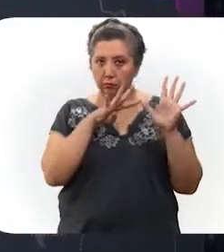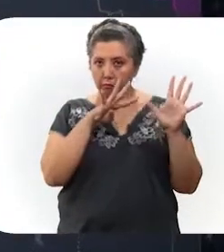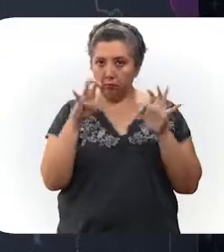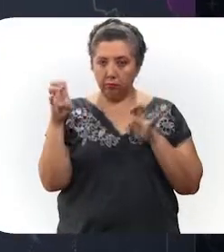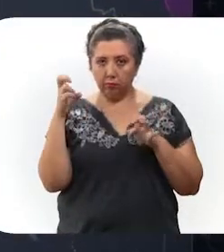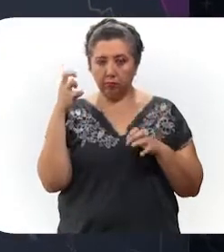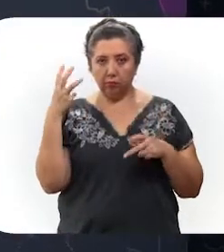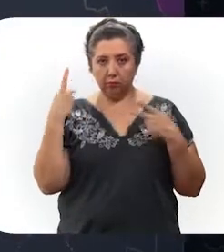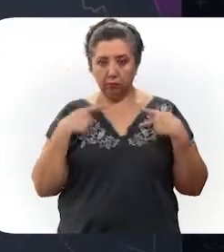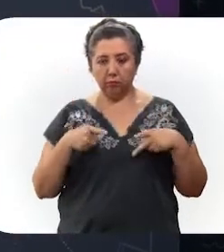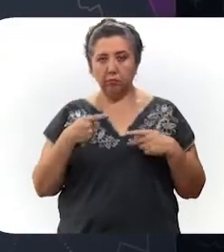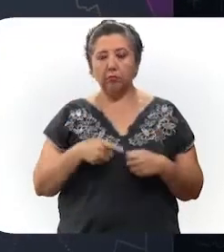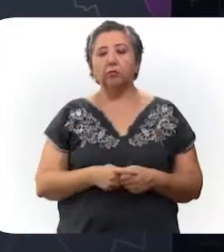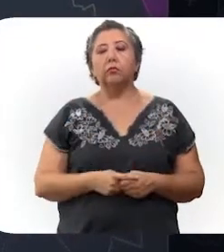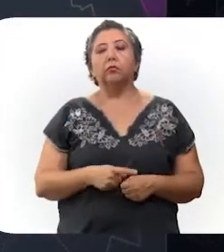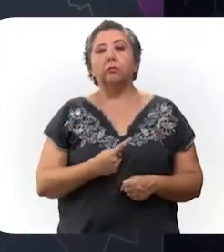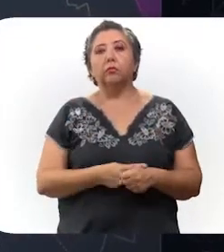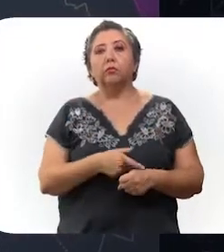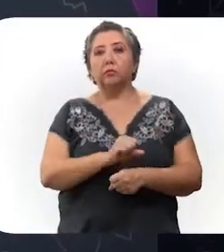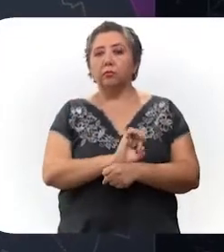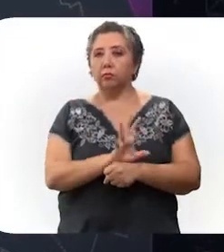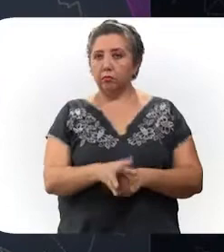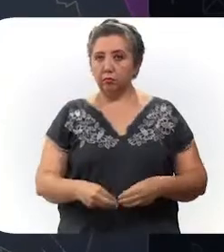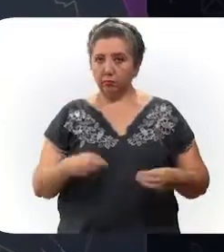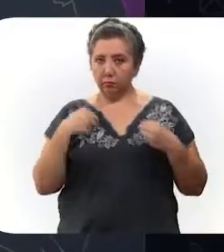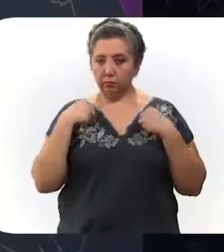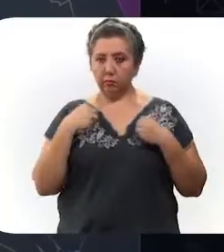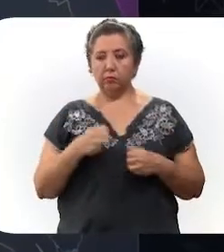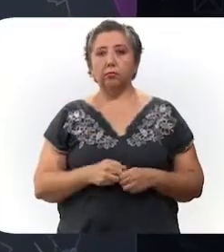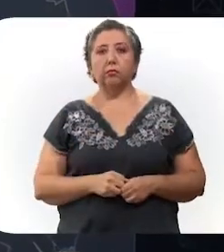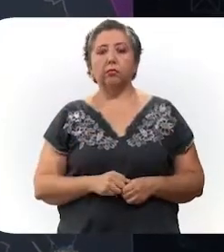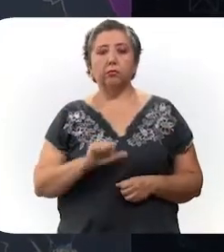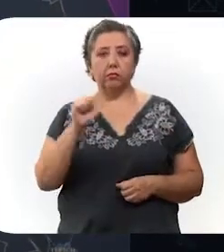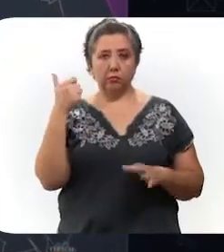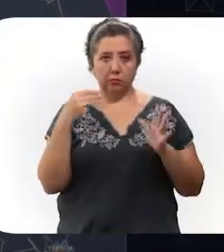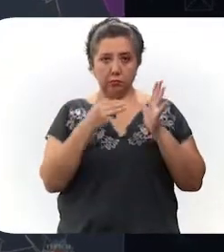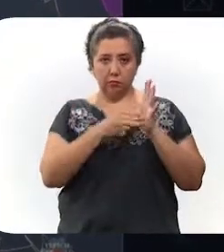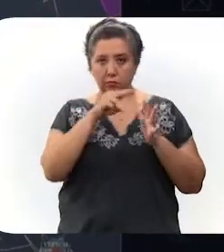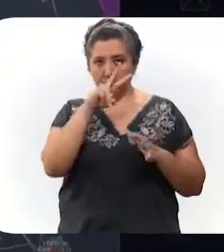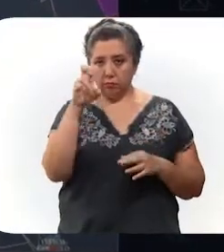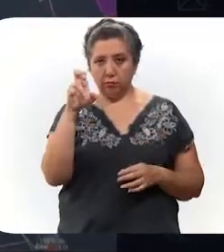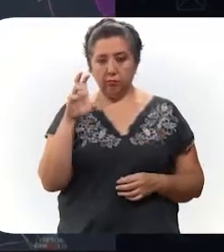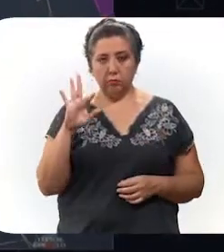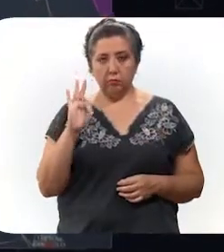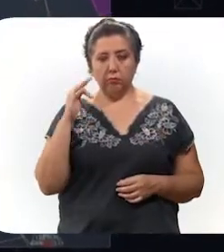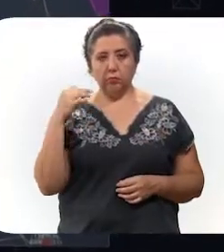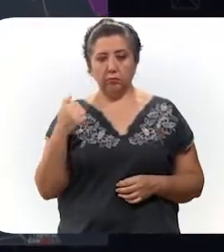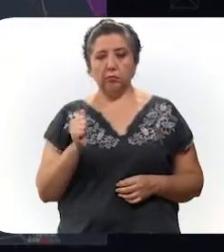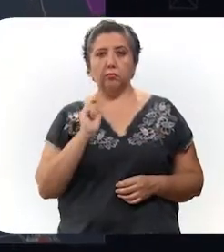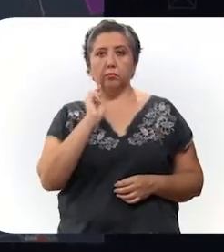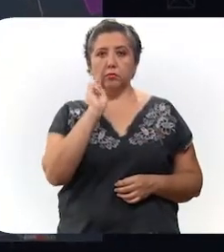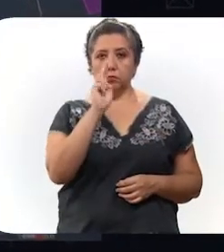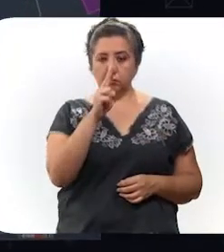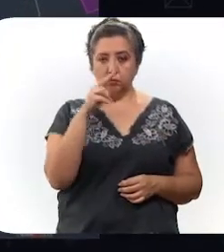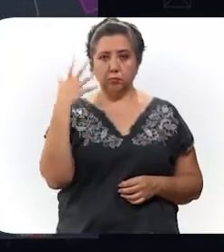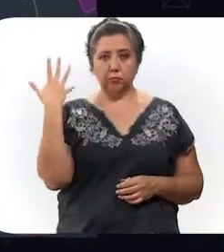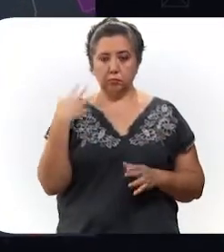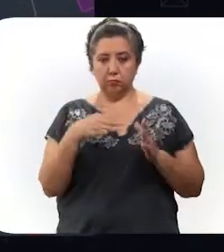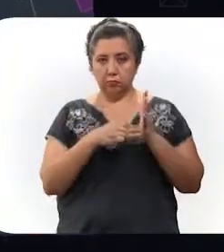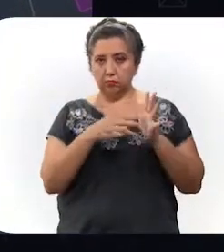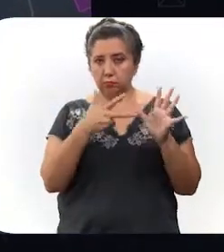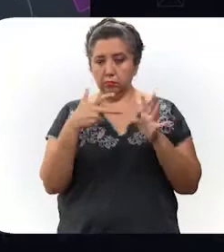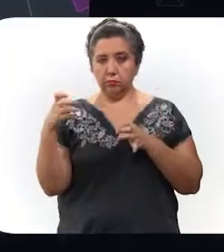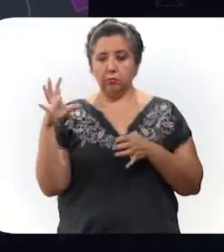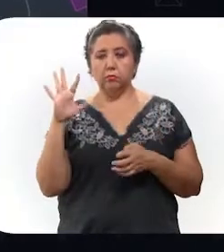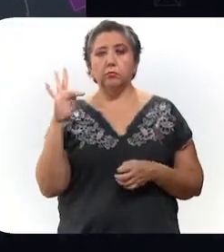personas contagiadas de coronavirus que viven en 11,246 en zona norte, 10,844